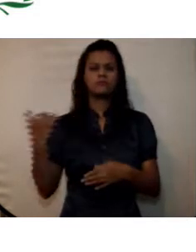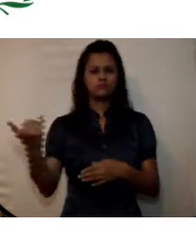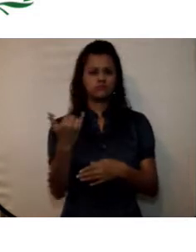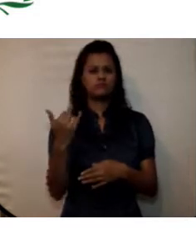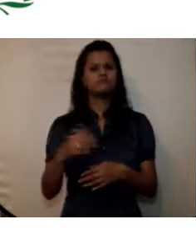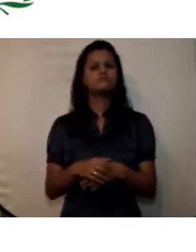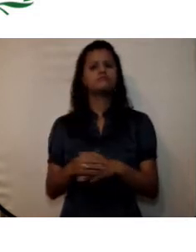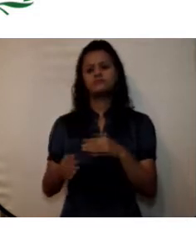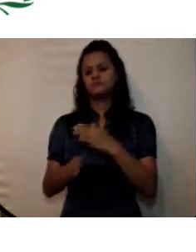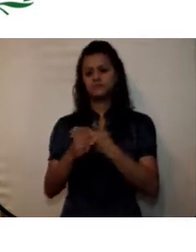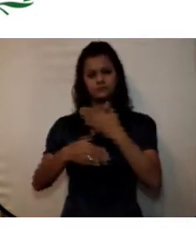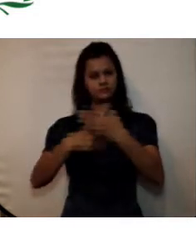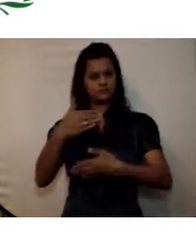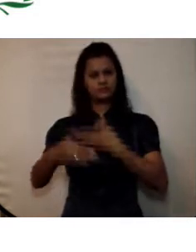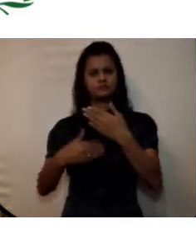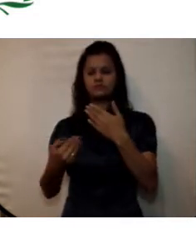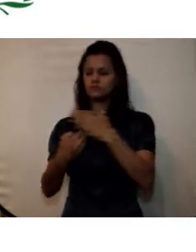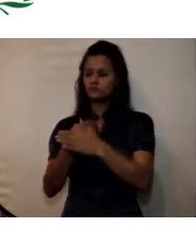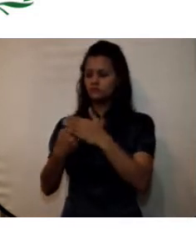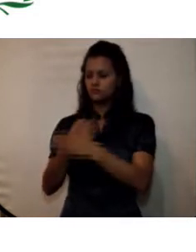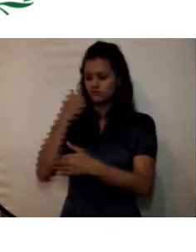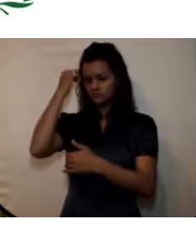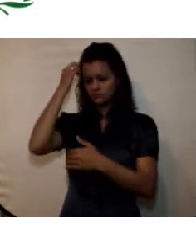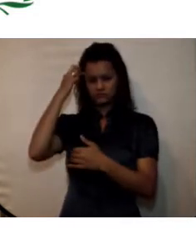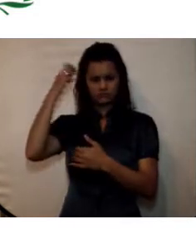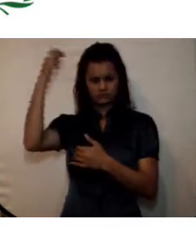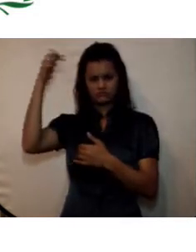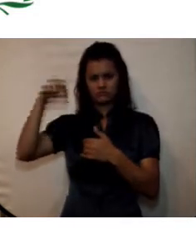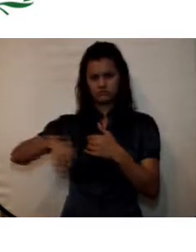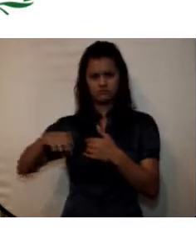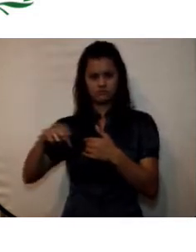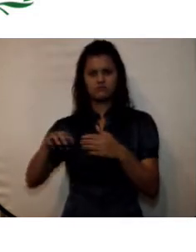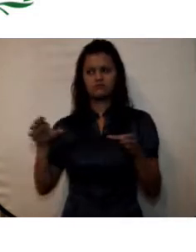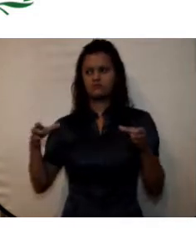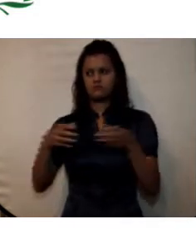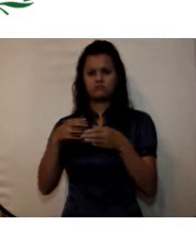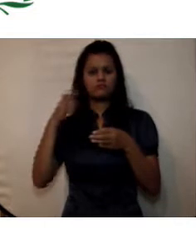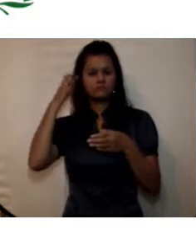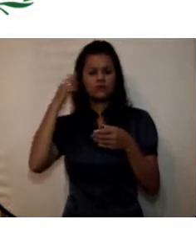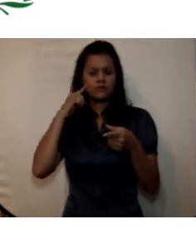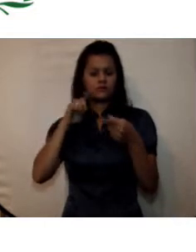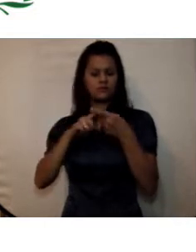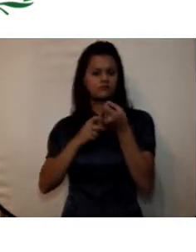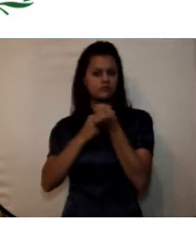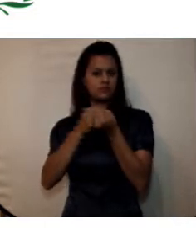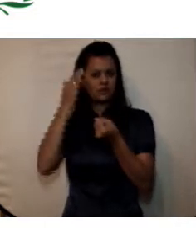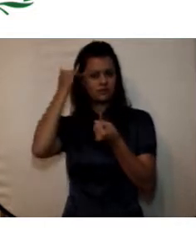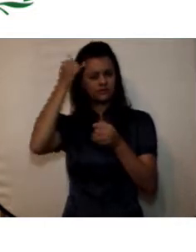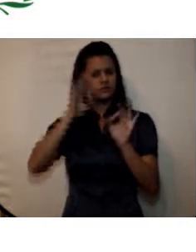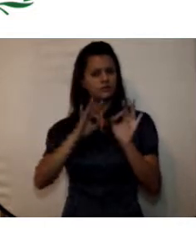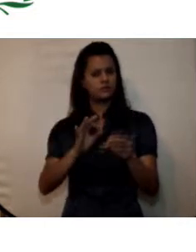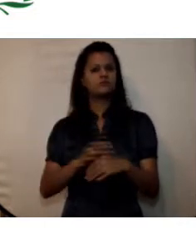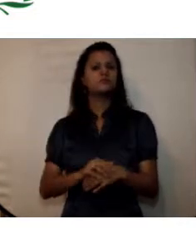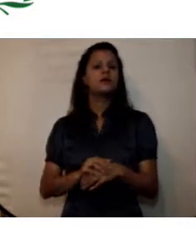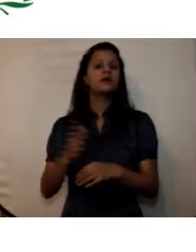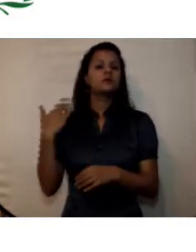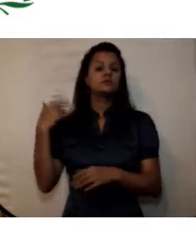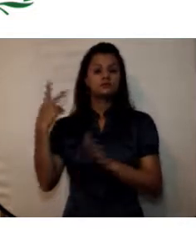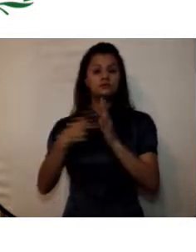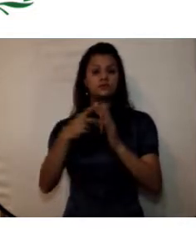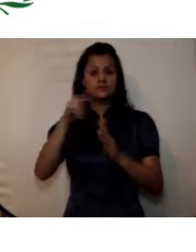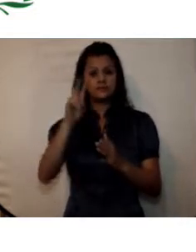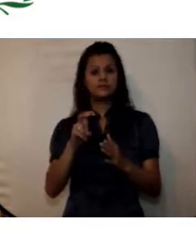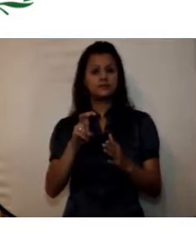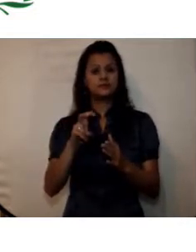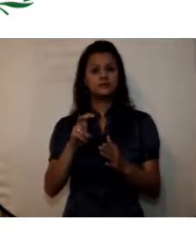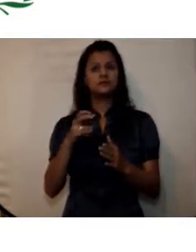planta administrativa con el fin de dar el soporte necesario para la gestión académica en el año 2017 ha sido declarado